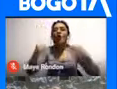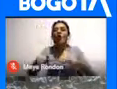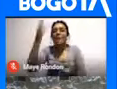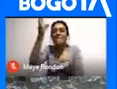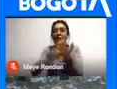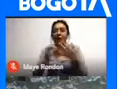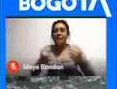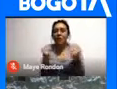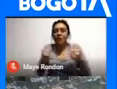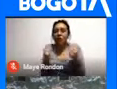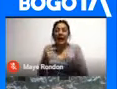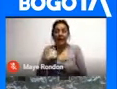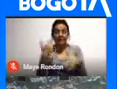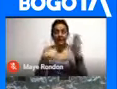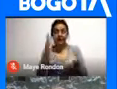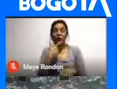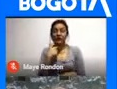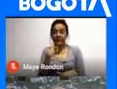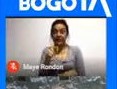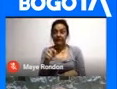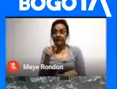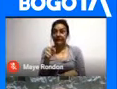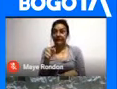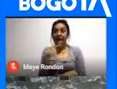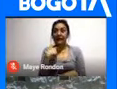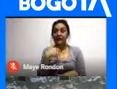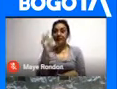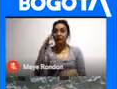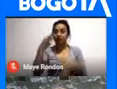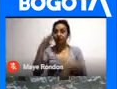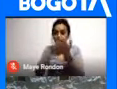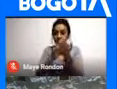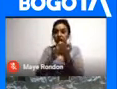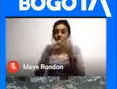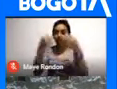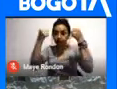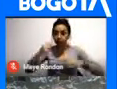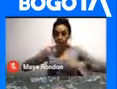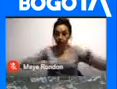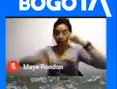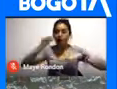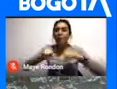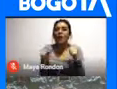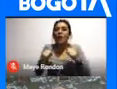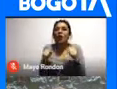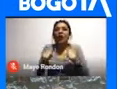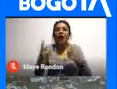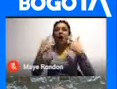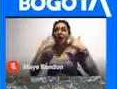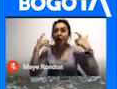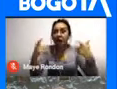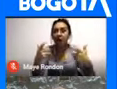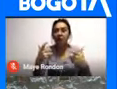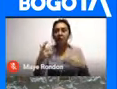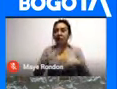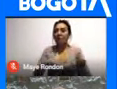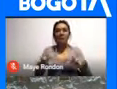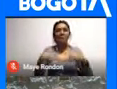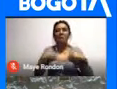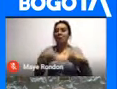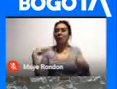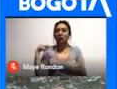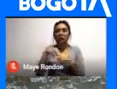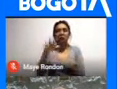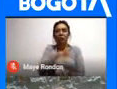A mí me gusta más este Porque realmente La Fundación de Bogotá No debió ser una cosa Muy agradable Para los indígenas Que